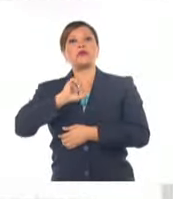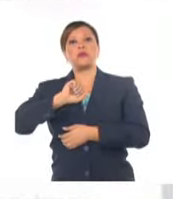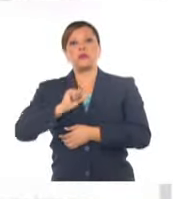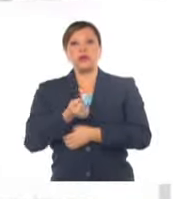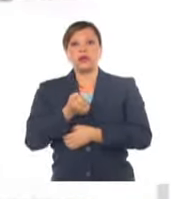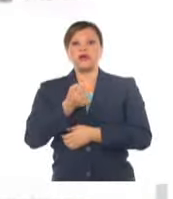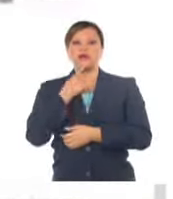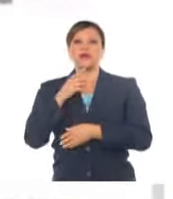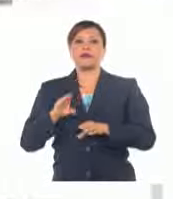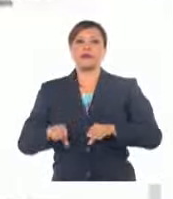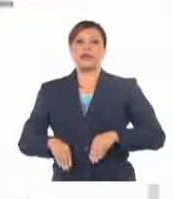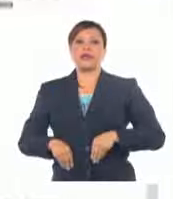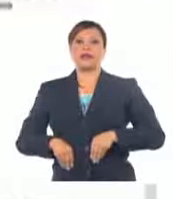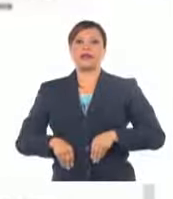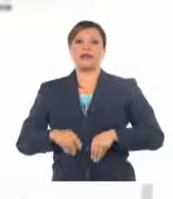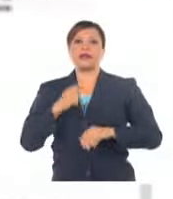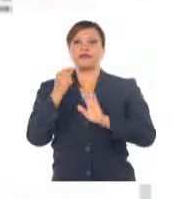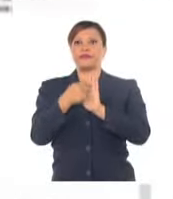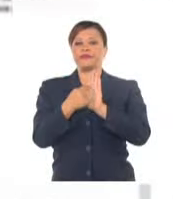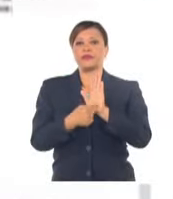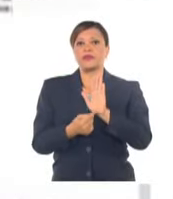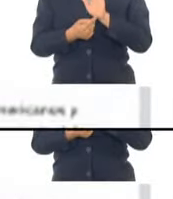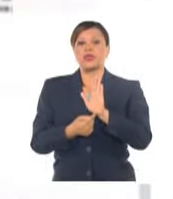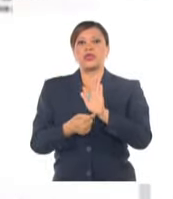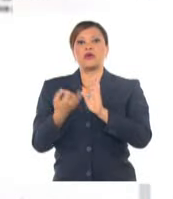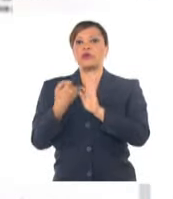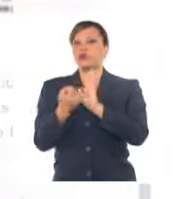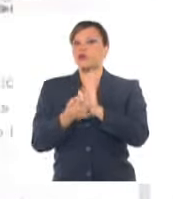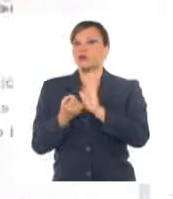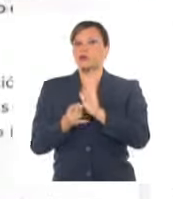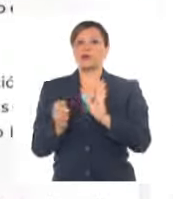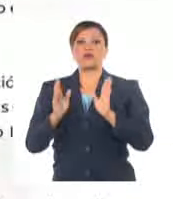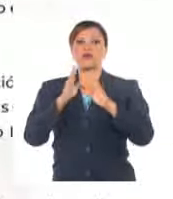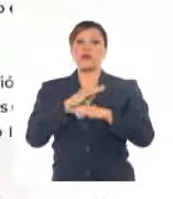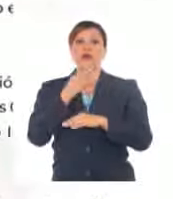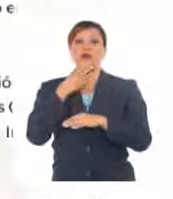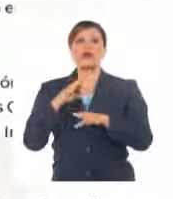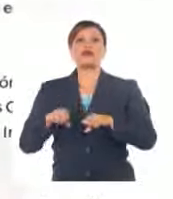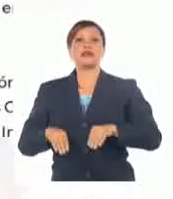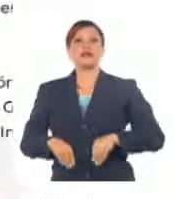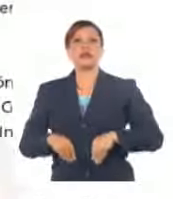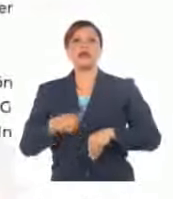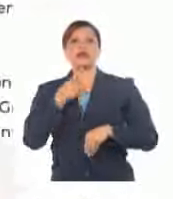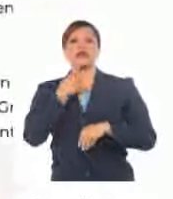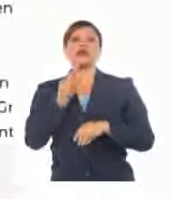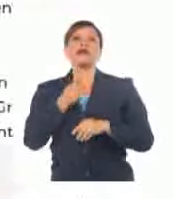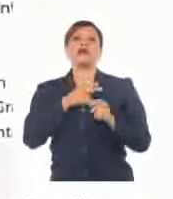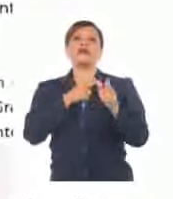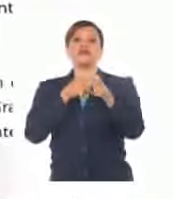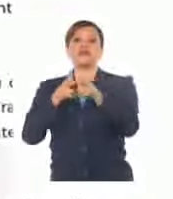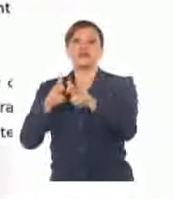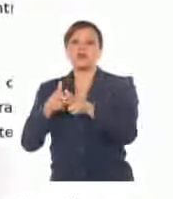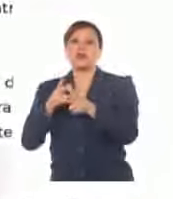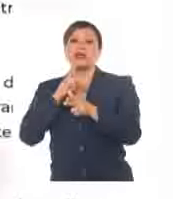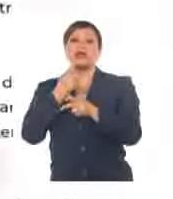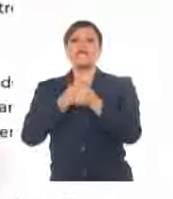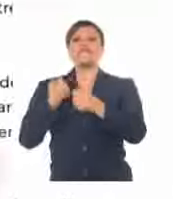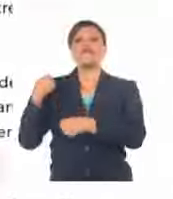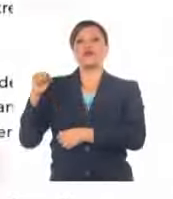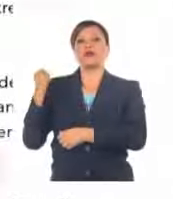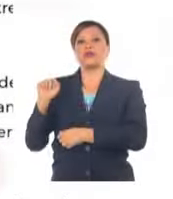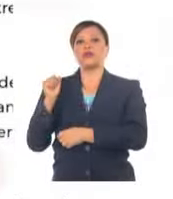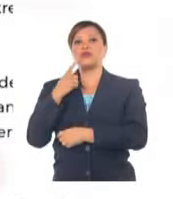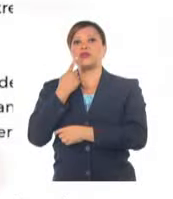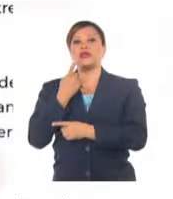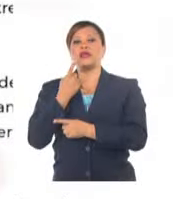kingston y que debajo ninguna excusa deben permitir una acción militar que viole el principio de no intervención y